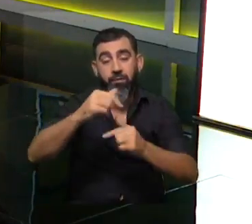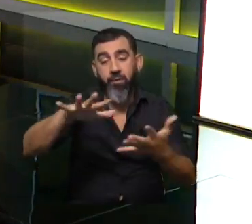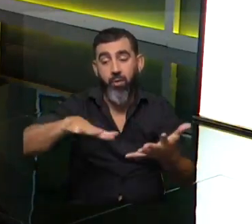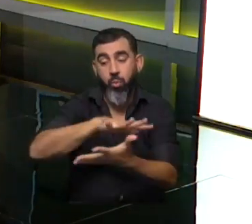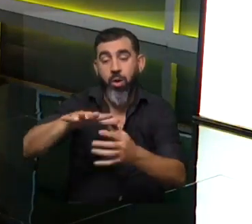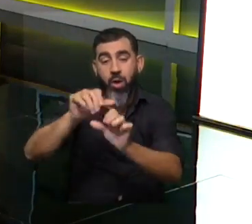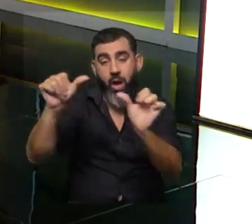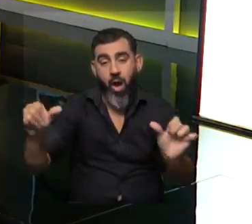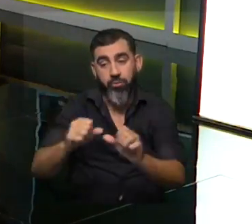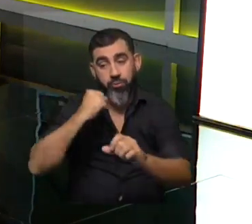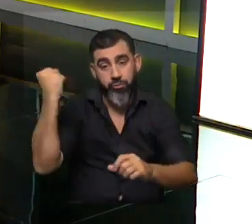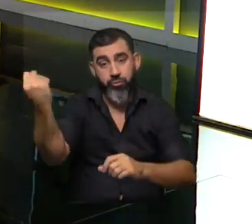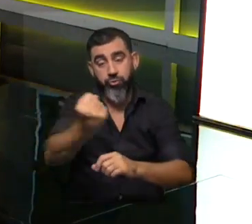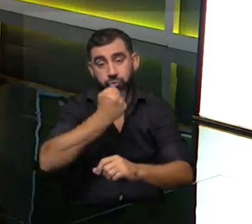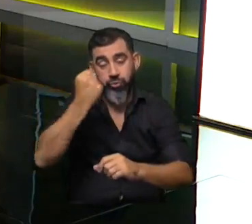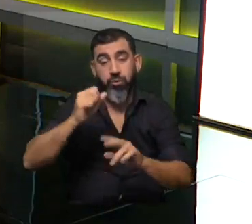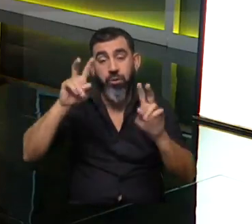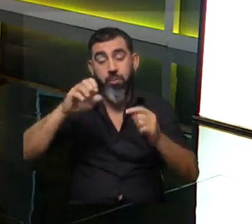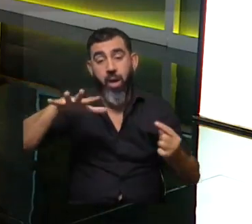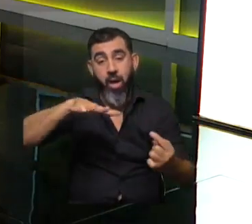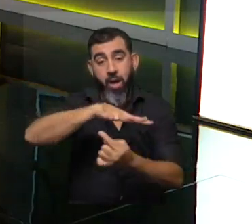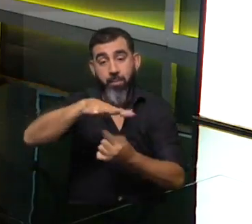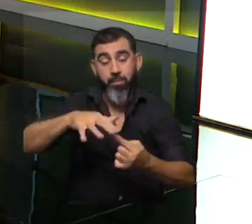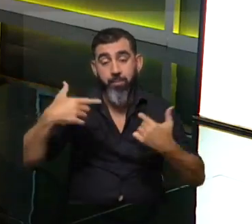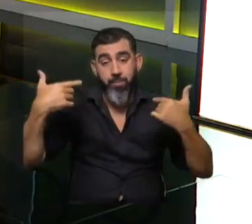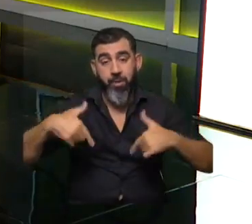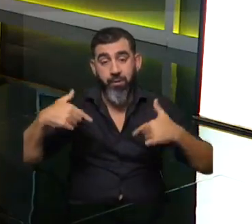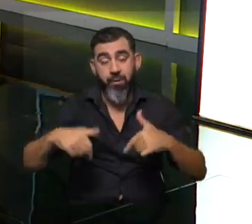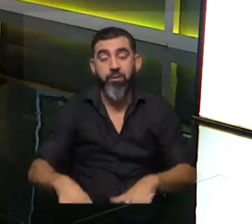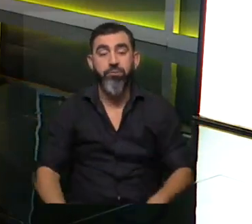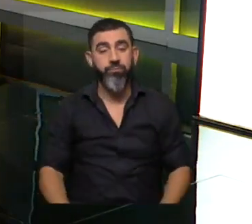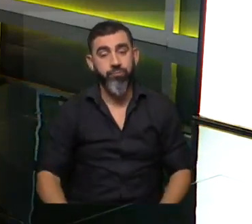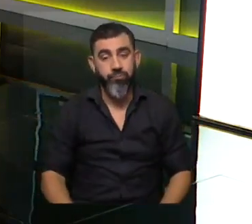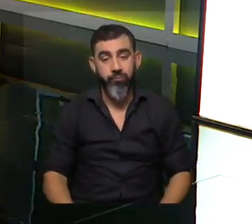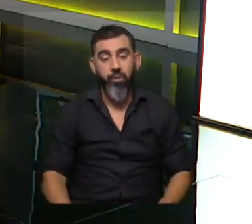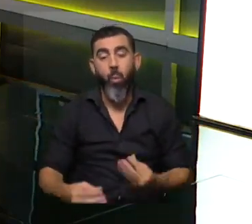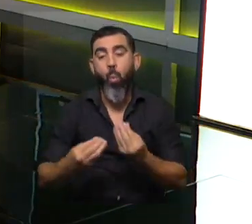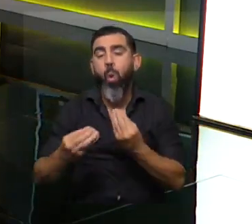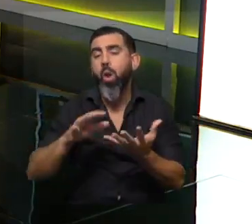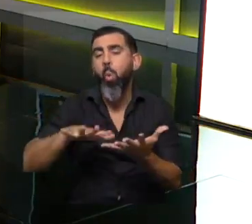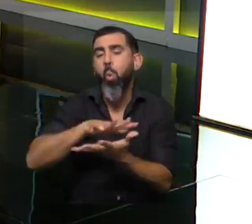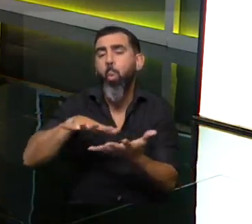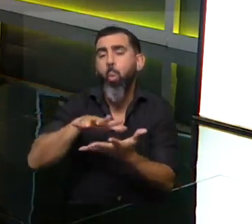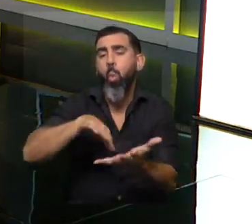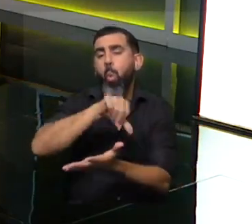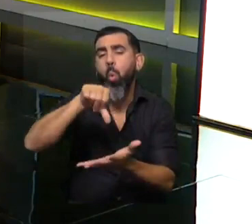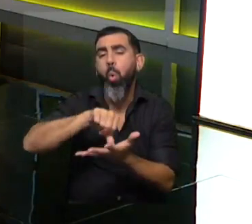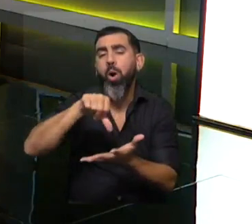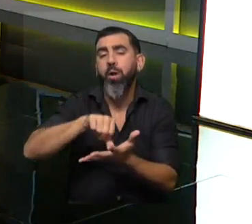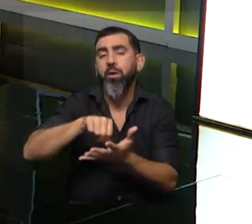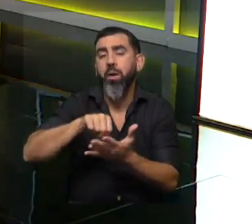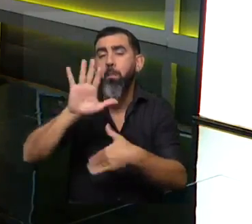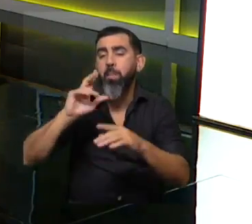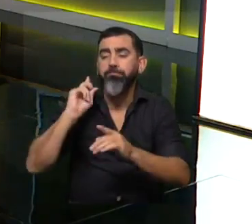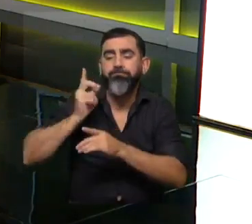desarrollando acciones fuertes de carácter ambiental por parte de la Intendencia, pero ¿cuáles son los lugares de la ciudad donde hay acciones más